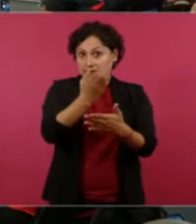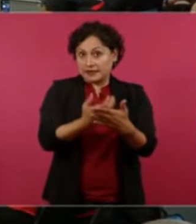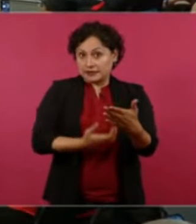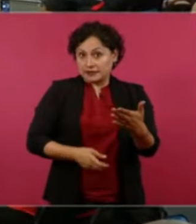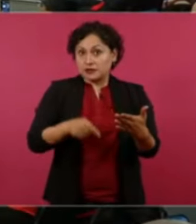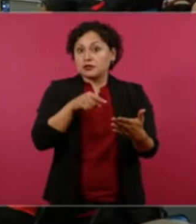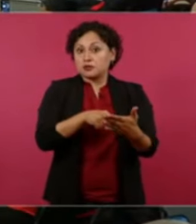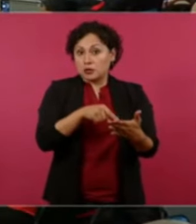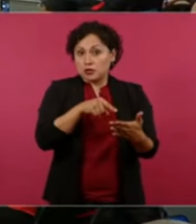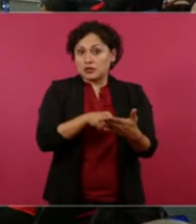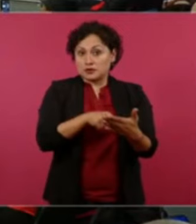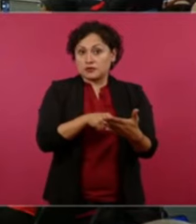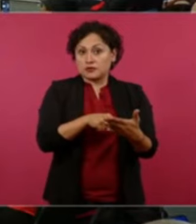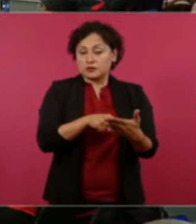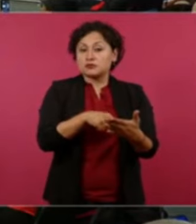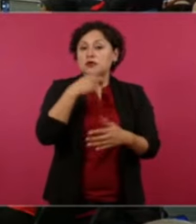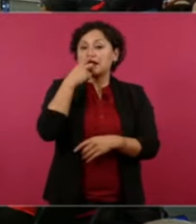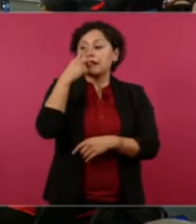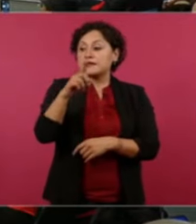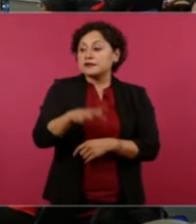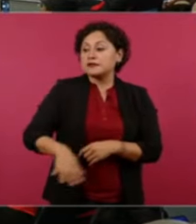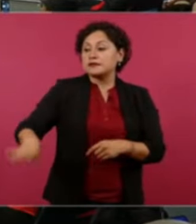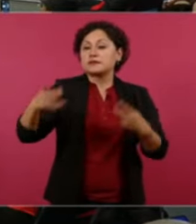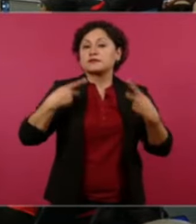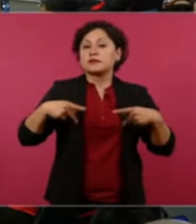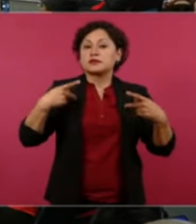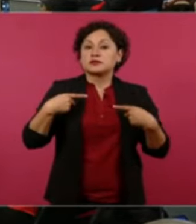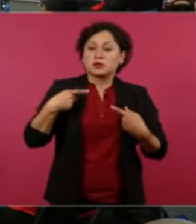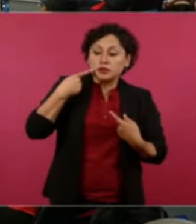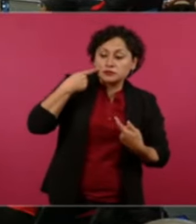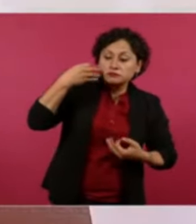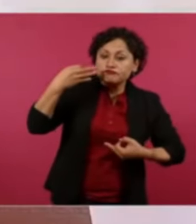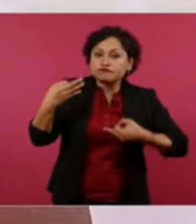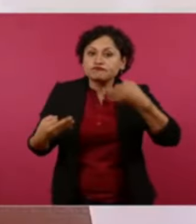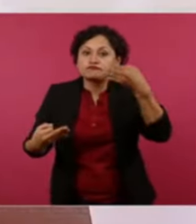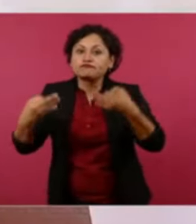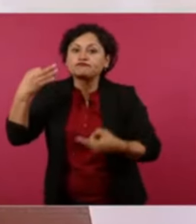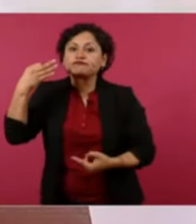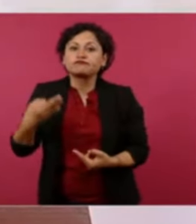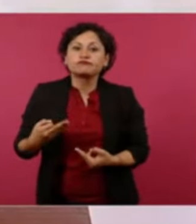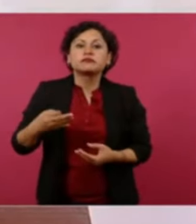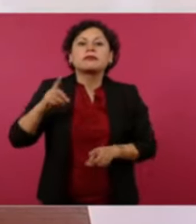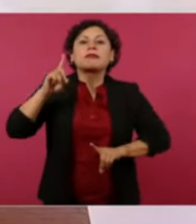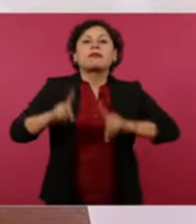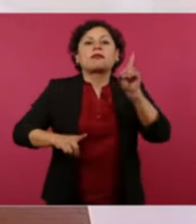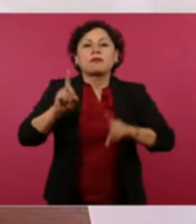han defendido a los más necesitados quienes son